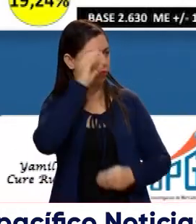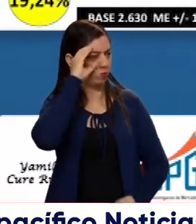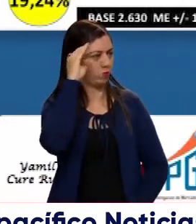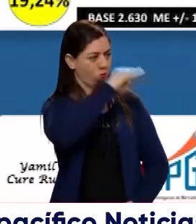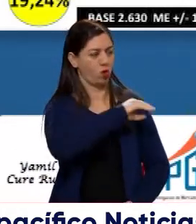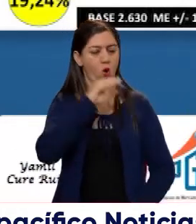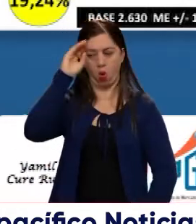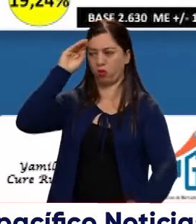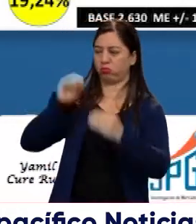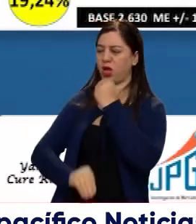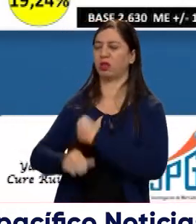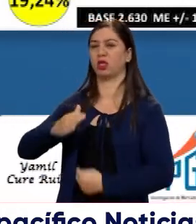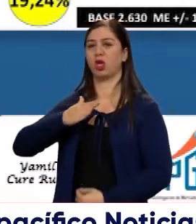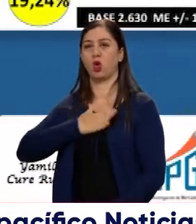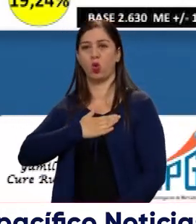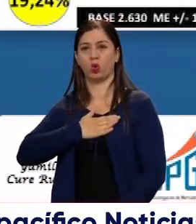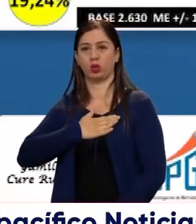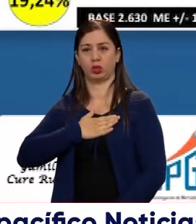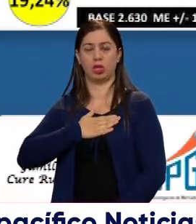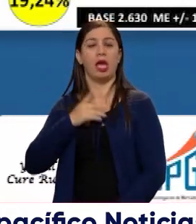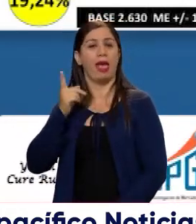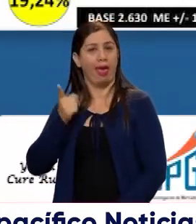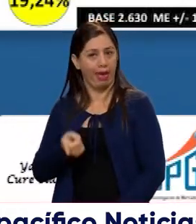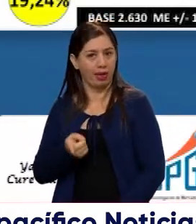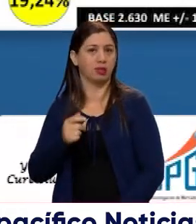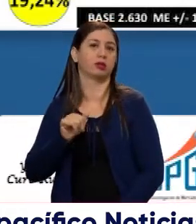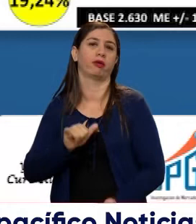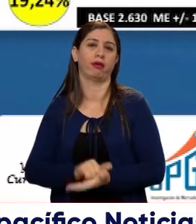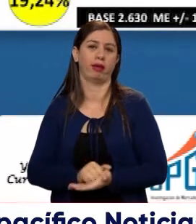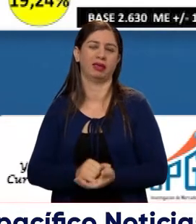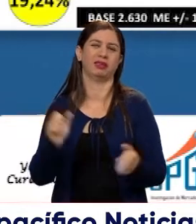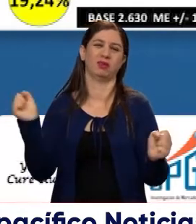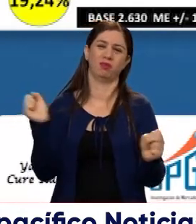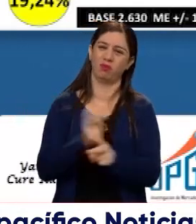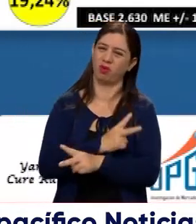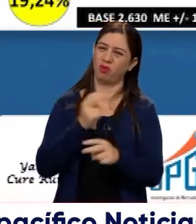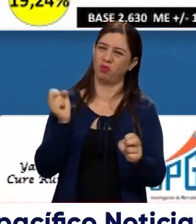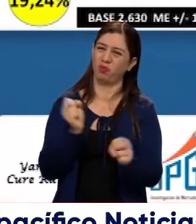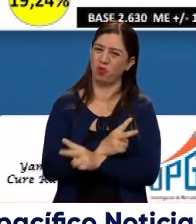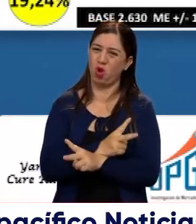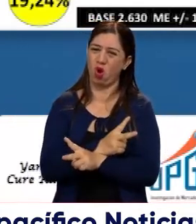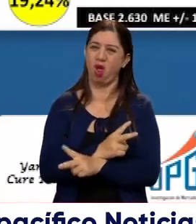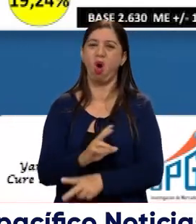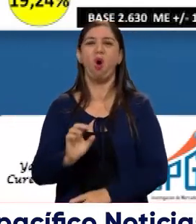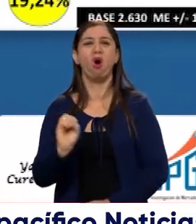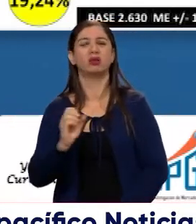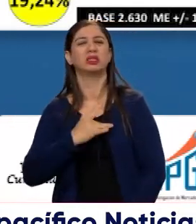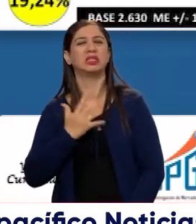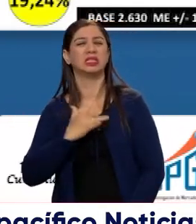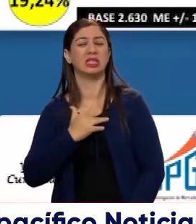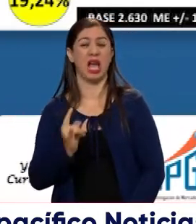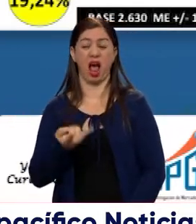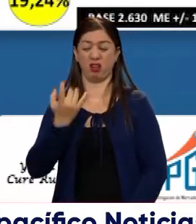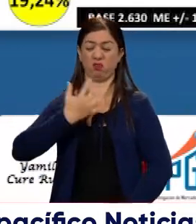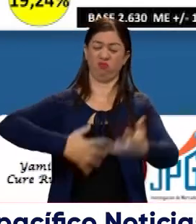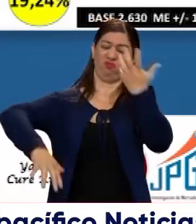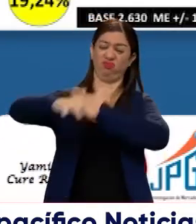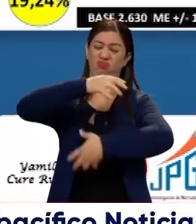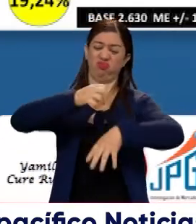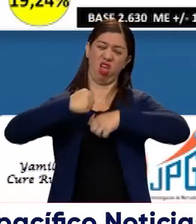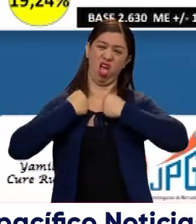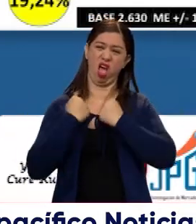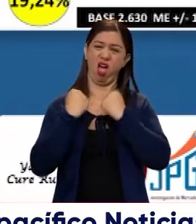el antiuribismo. Entonces, ¿es eso lo que está generando la violencia? O la sensación de que va haber algún estallido social?